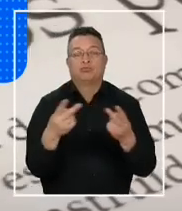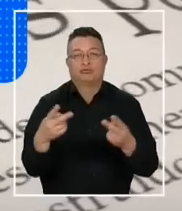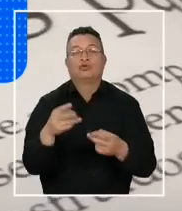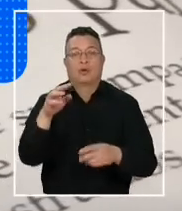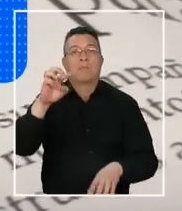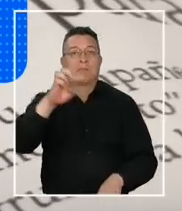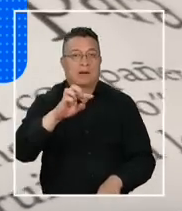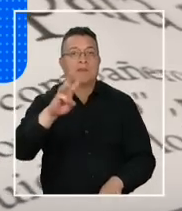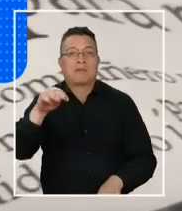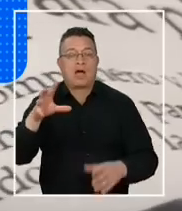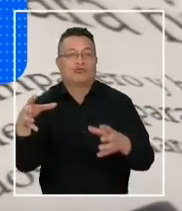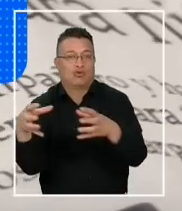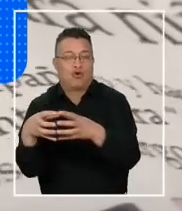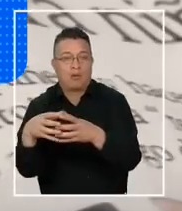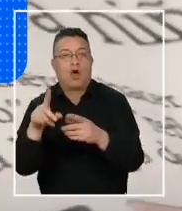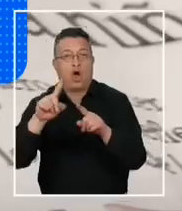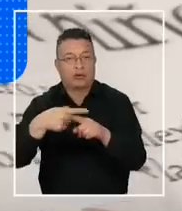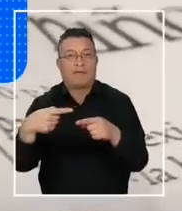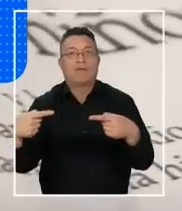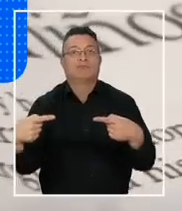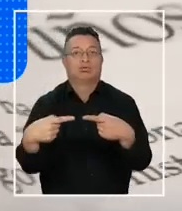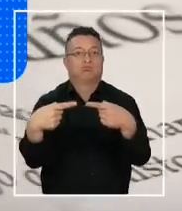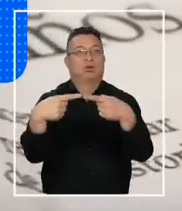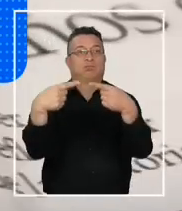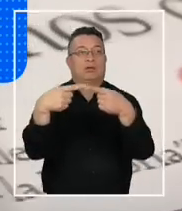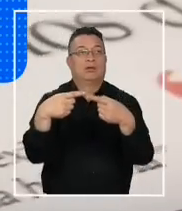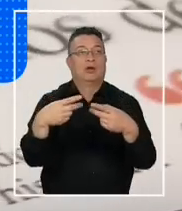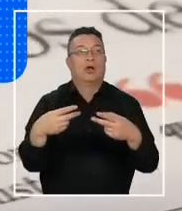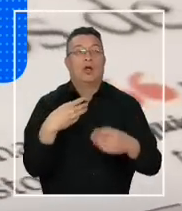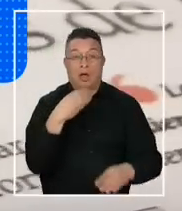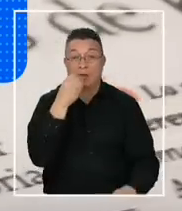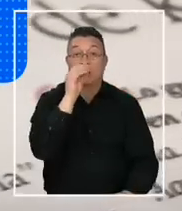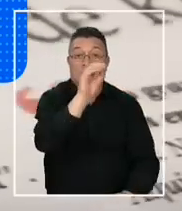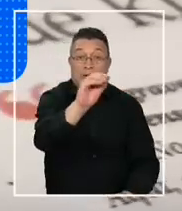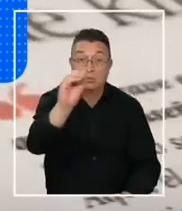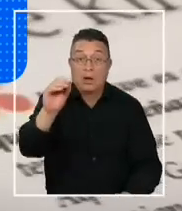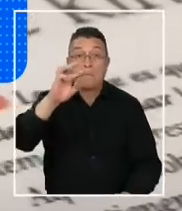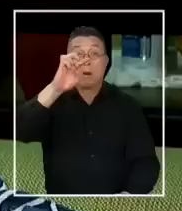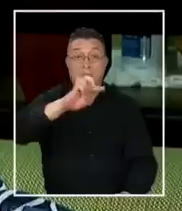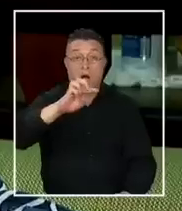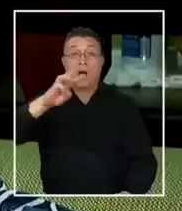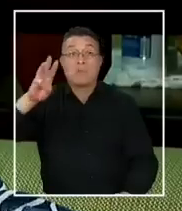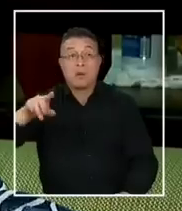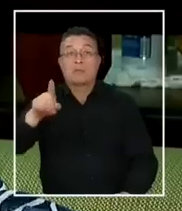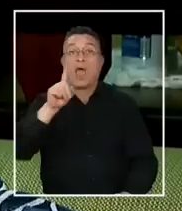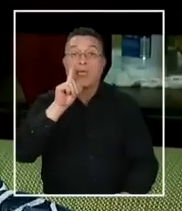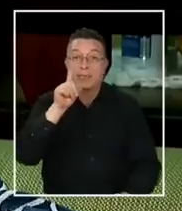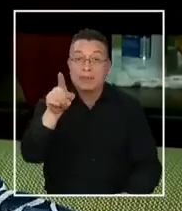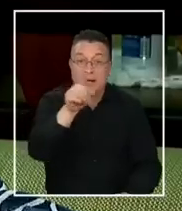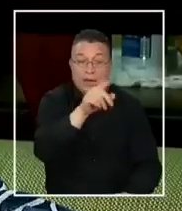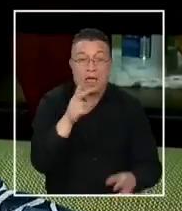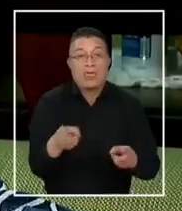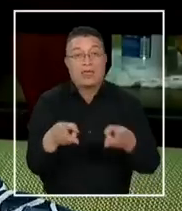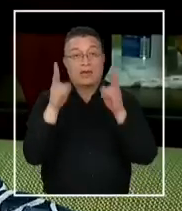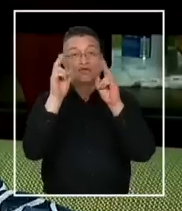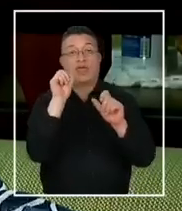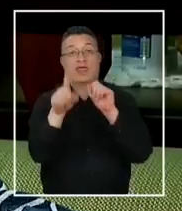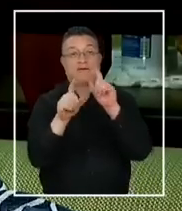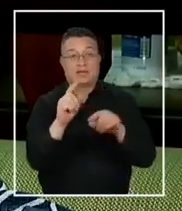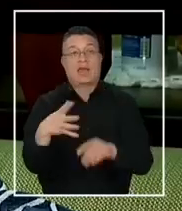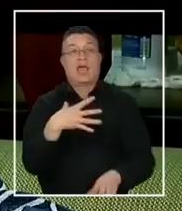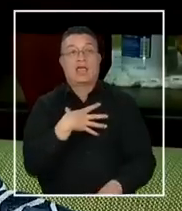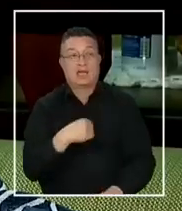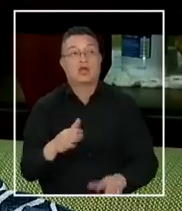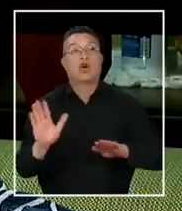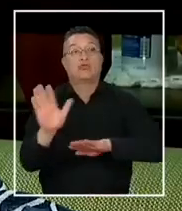apoderados, abriendo otra vez el debate. Comunicarle a los papás que ellos tienen derecho a defender a sus hijos y a